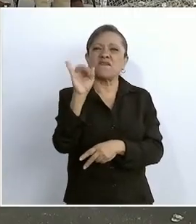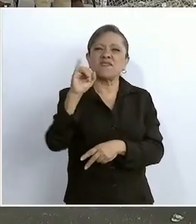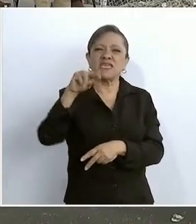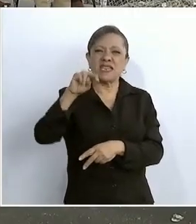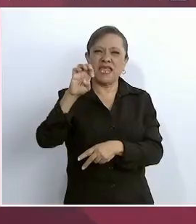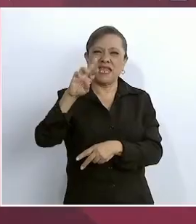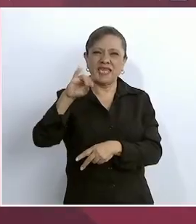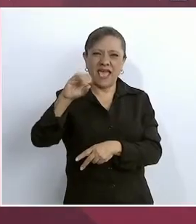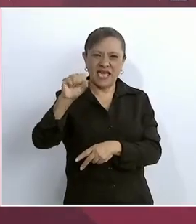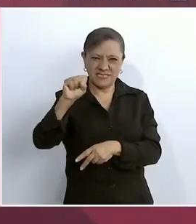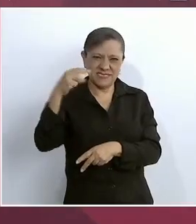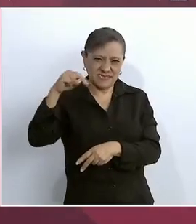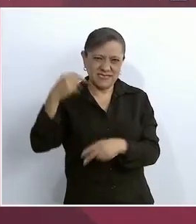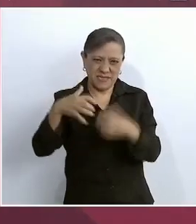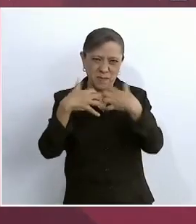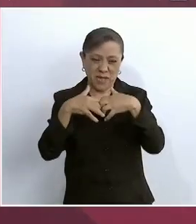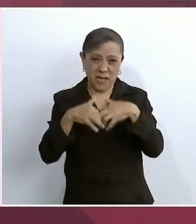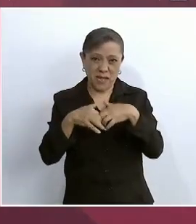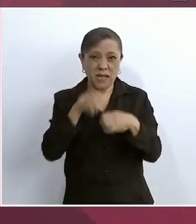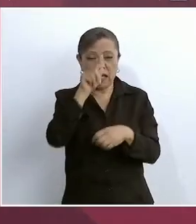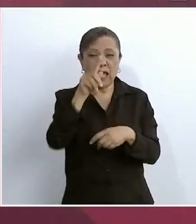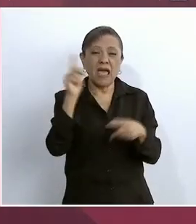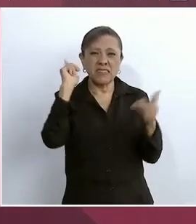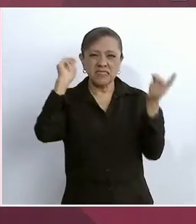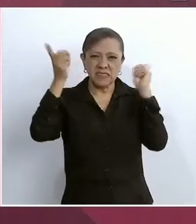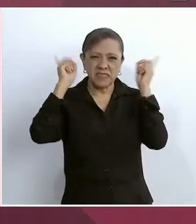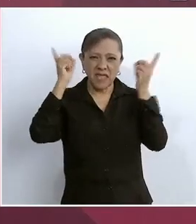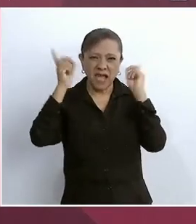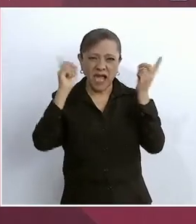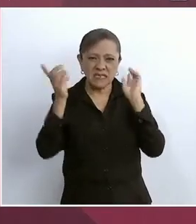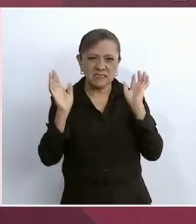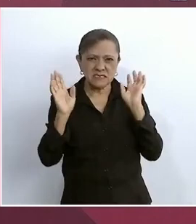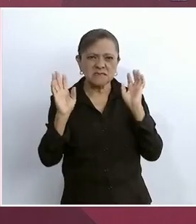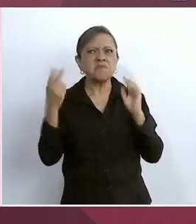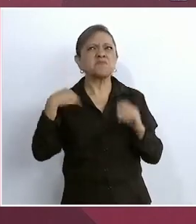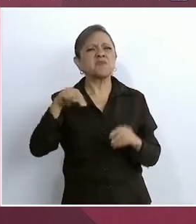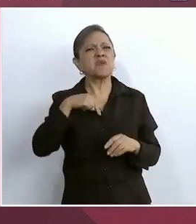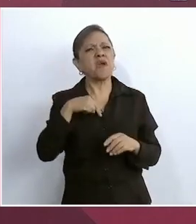y nosotros decidimos comprar una